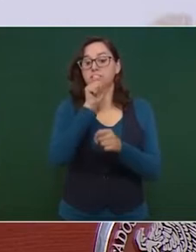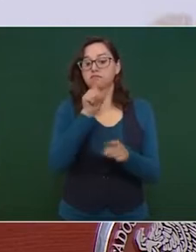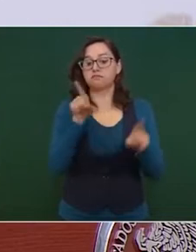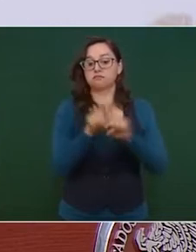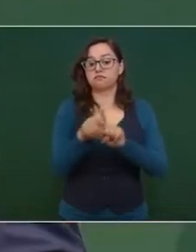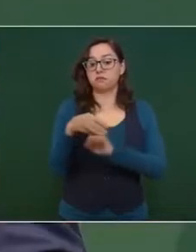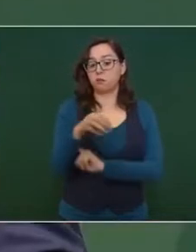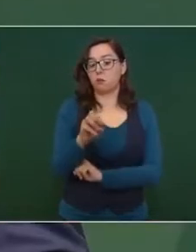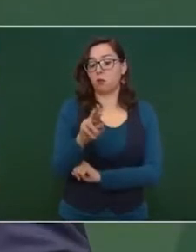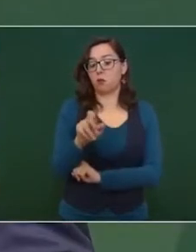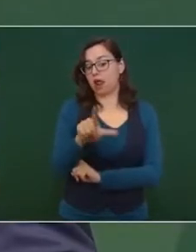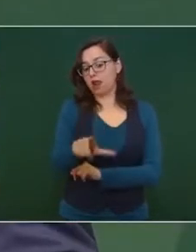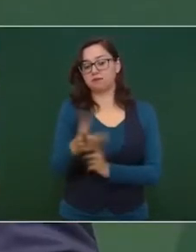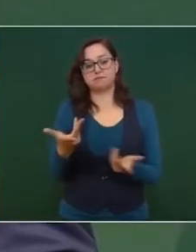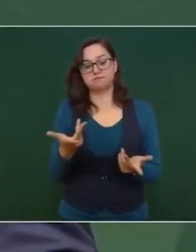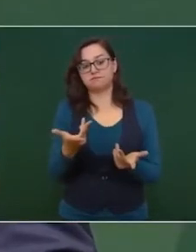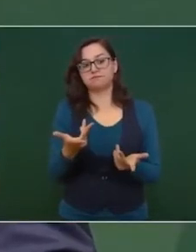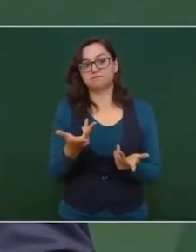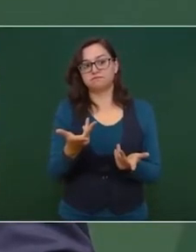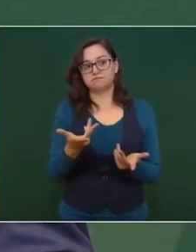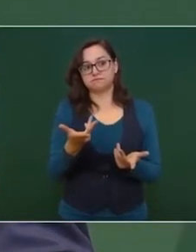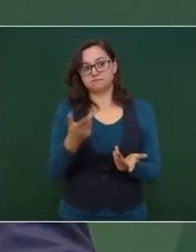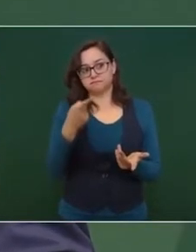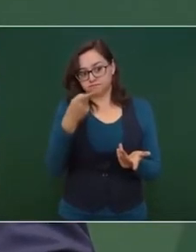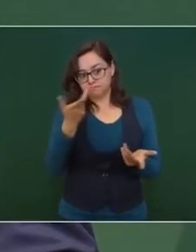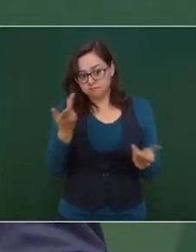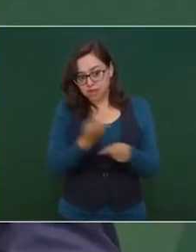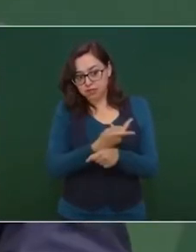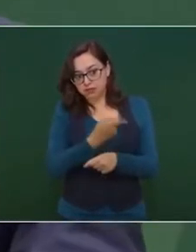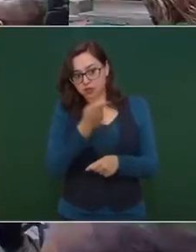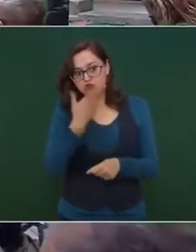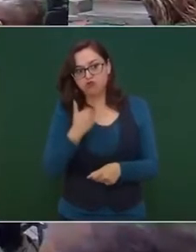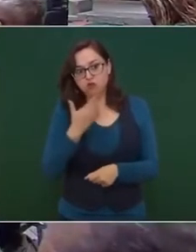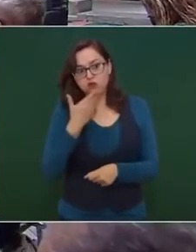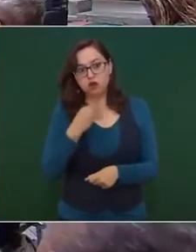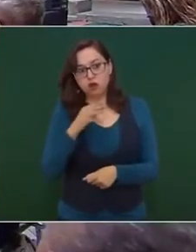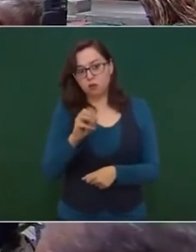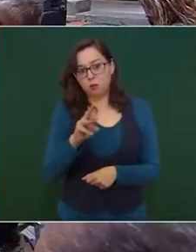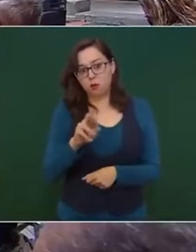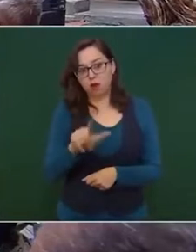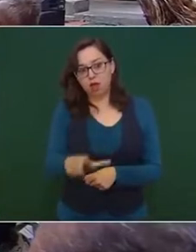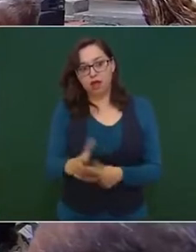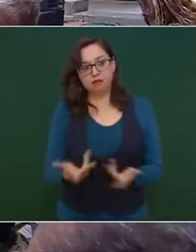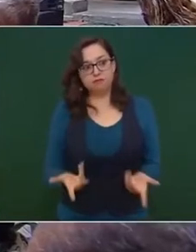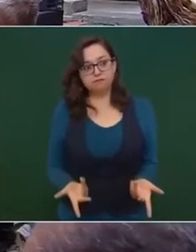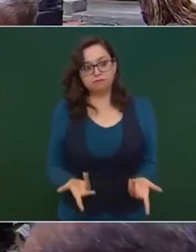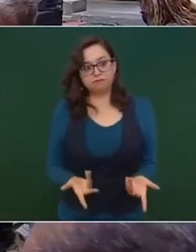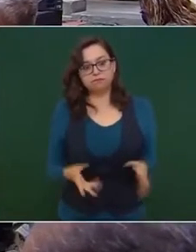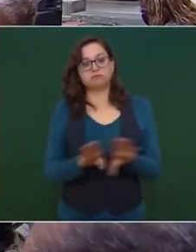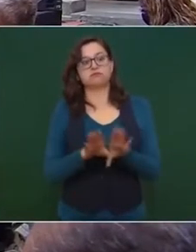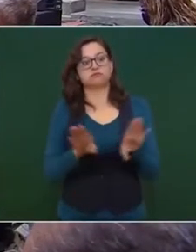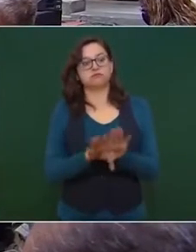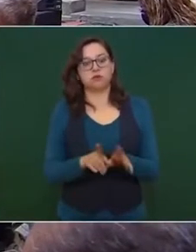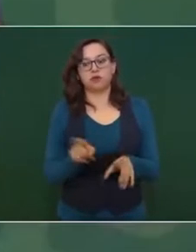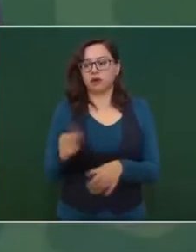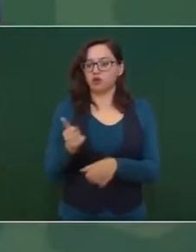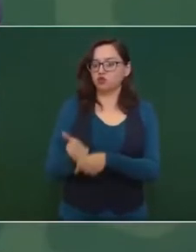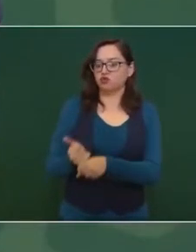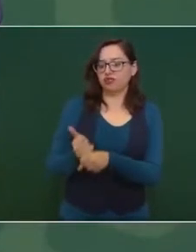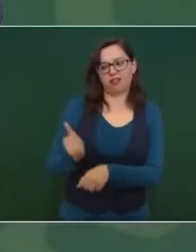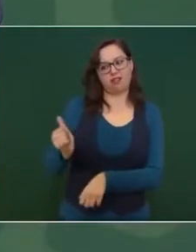lo que se hace de traficar con el dolor